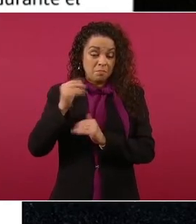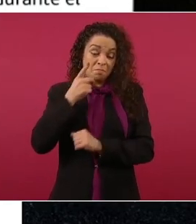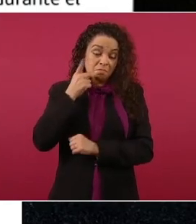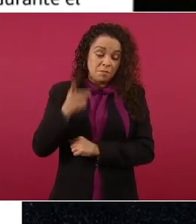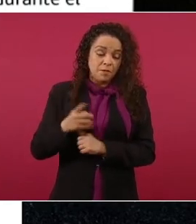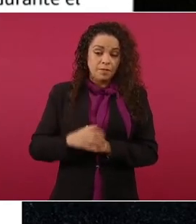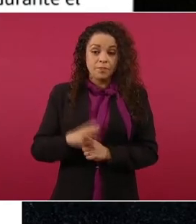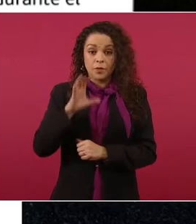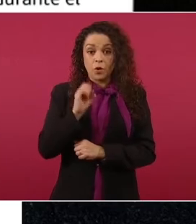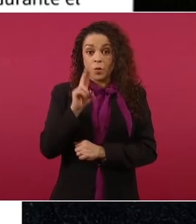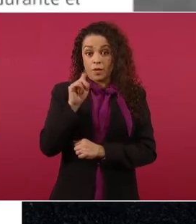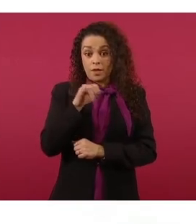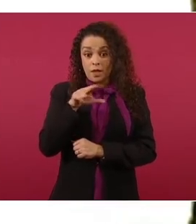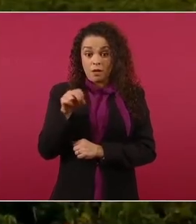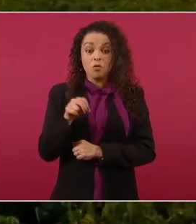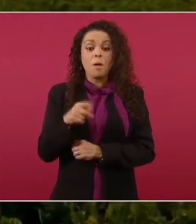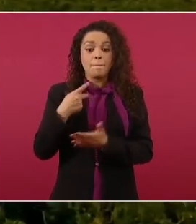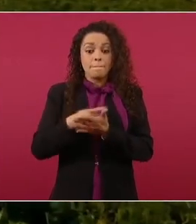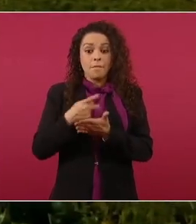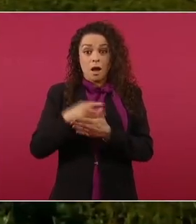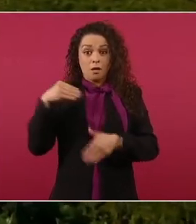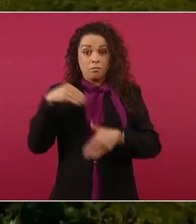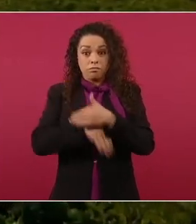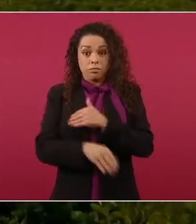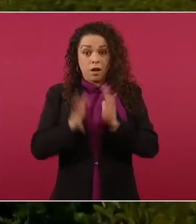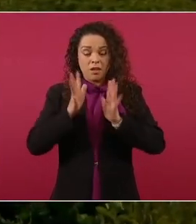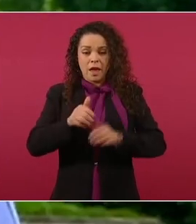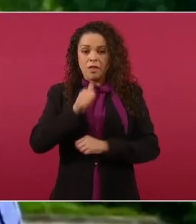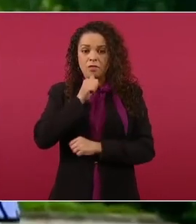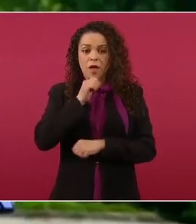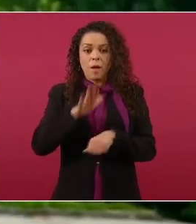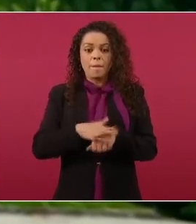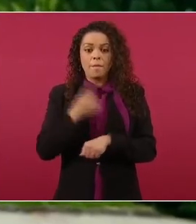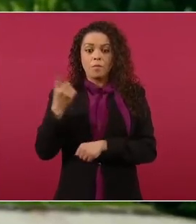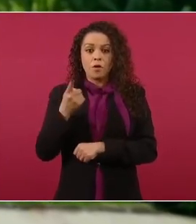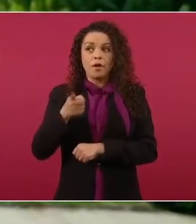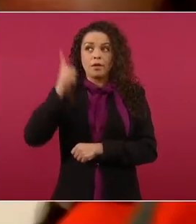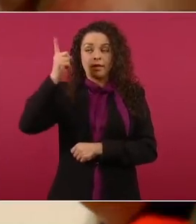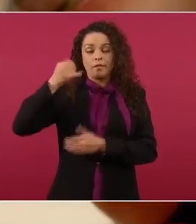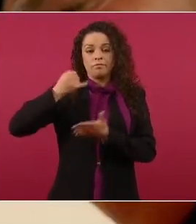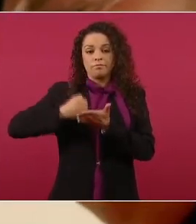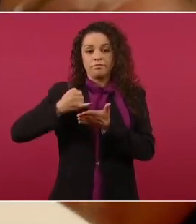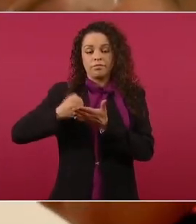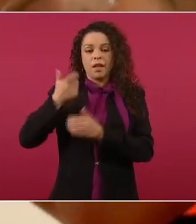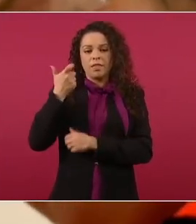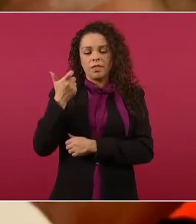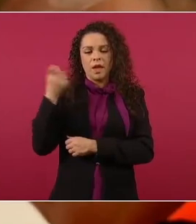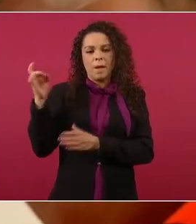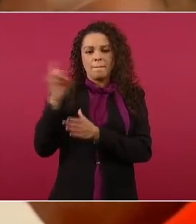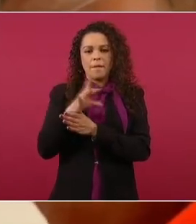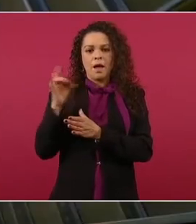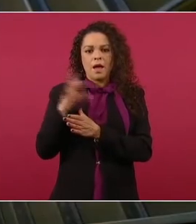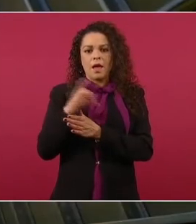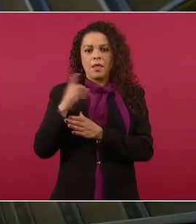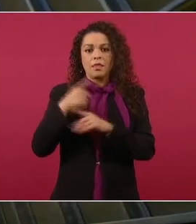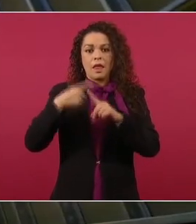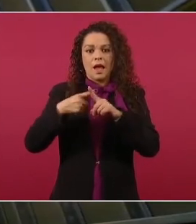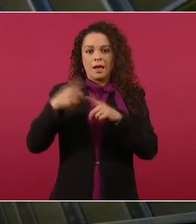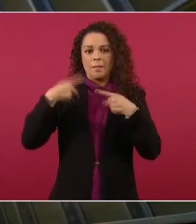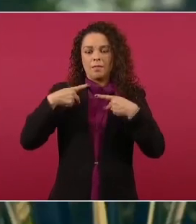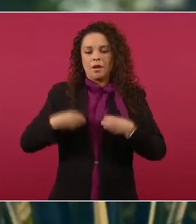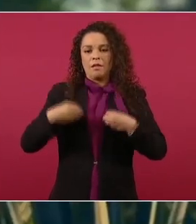que el peso no se ha depreciado aún gracias al creciente flujo de remesas del exterior y al aumento en los ingresos por turismo.